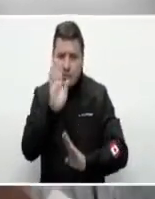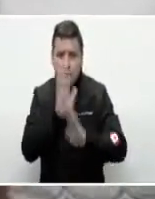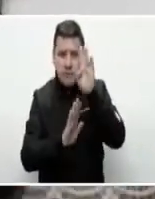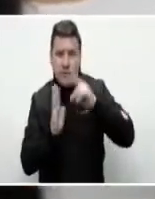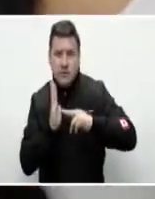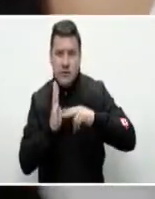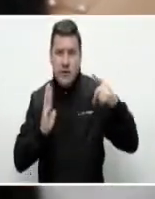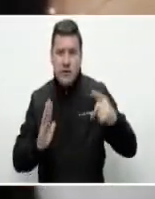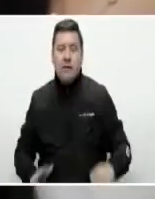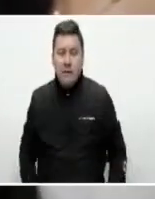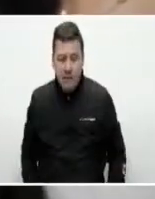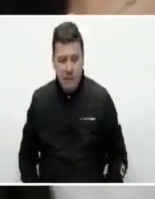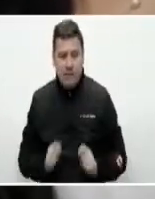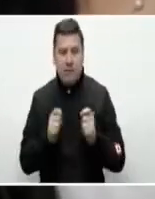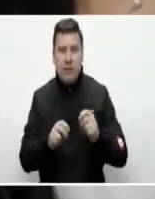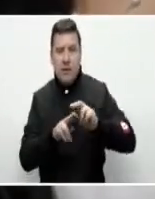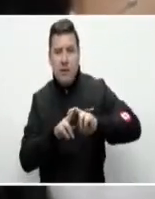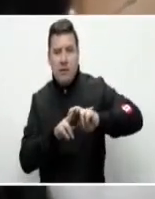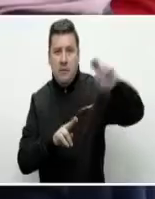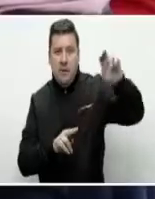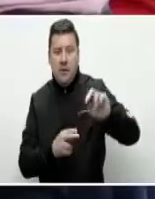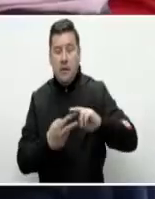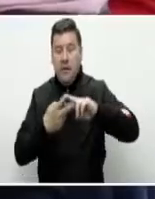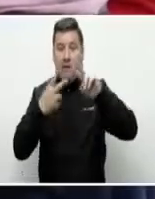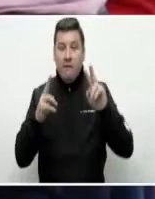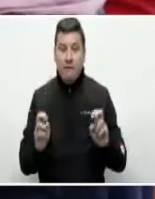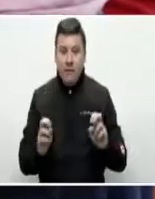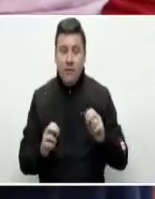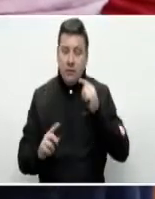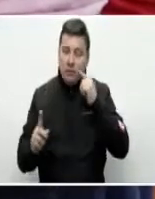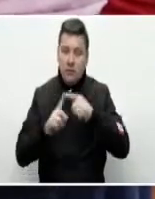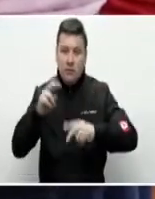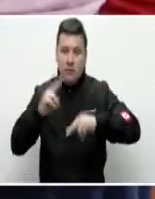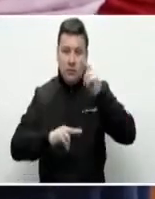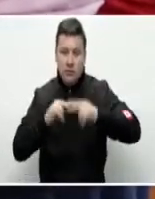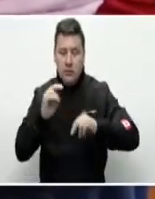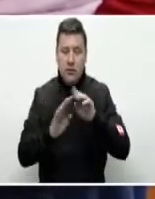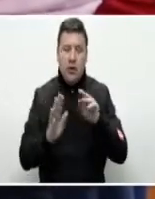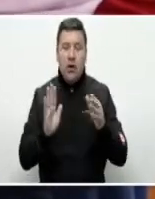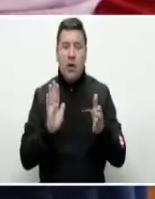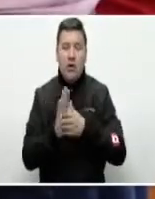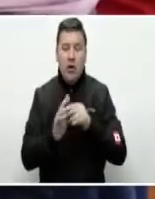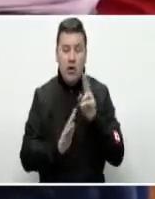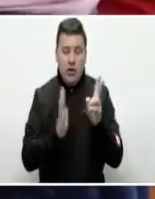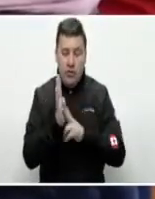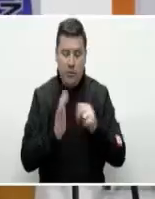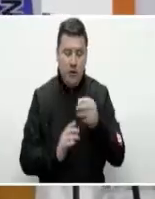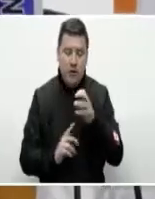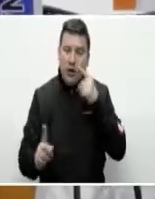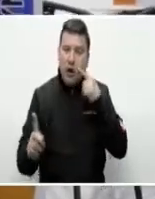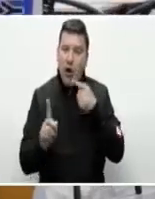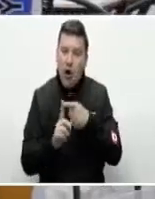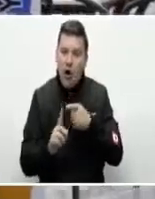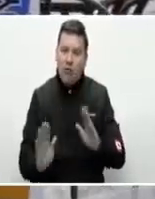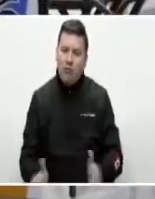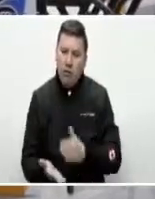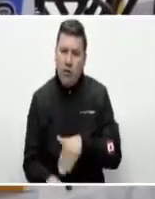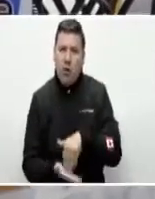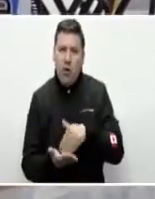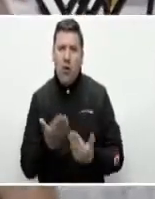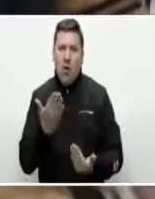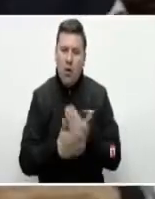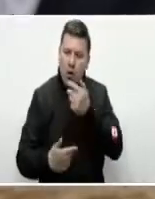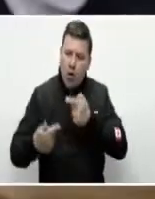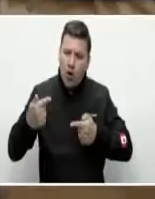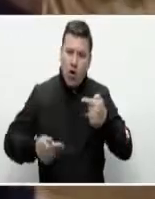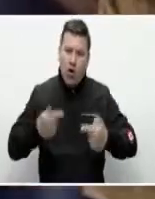tecnológico, se llevó a cabo en Manizales la Feria de la Industria y la Construcción 2018, evento que tuvo como objetivo fortalecer la innovación y la